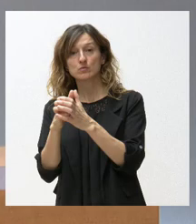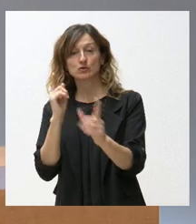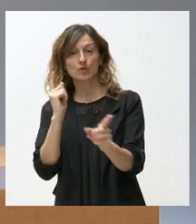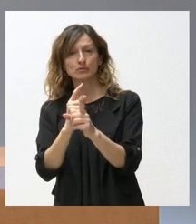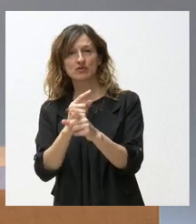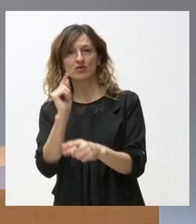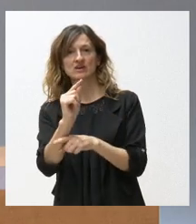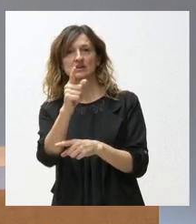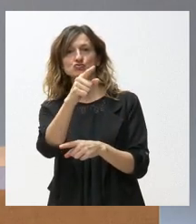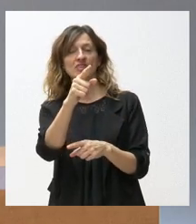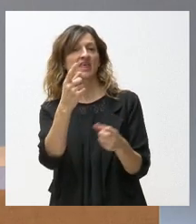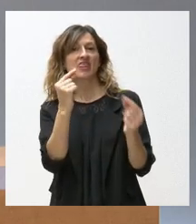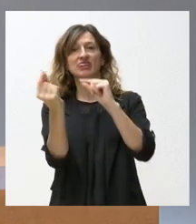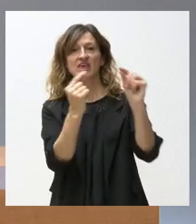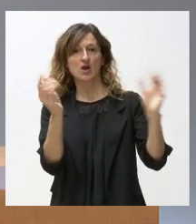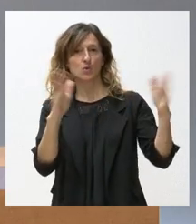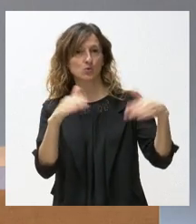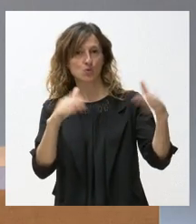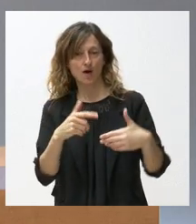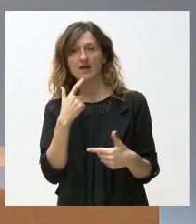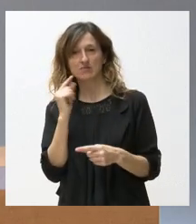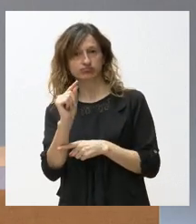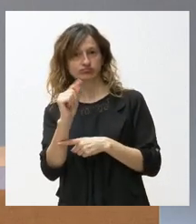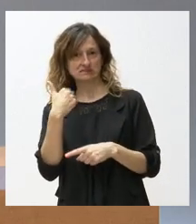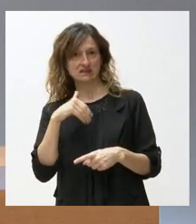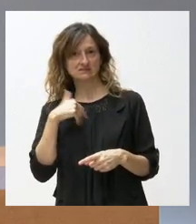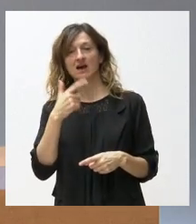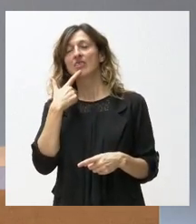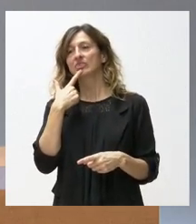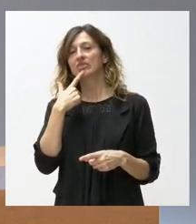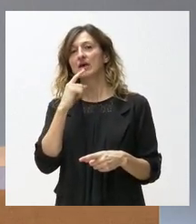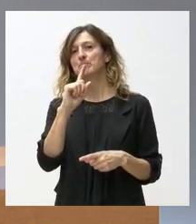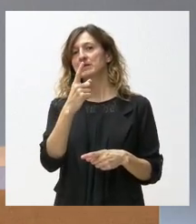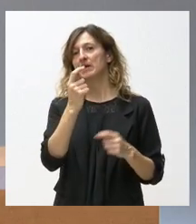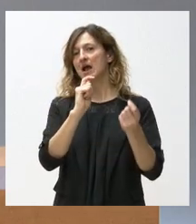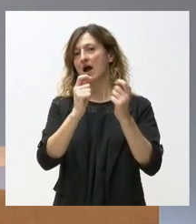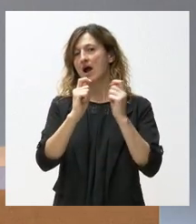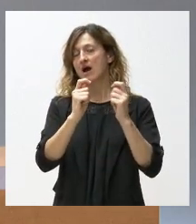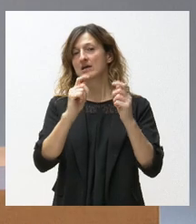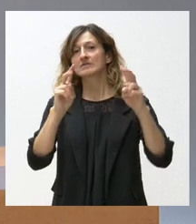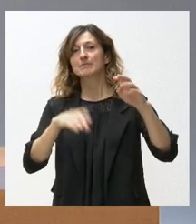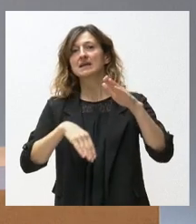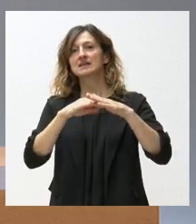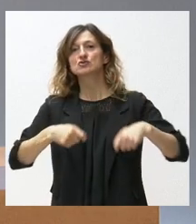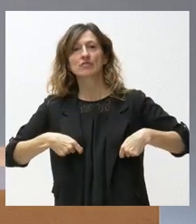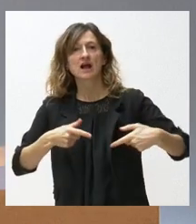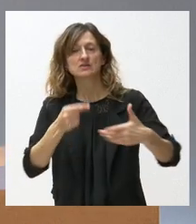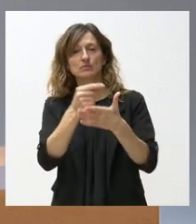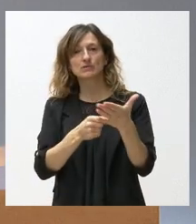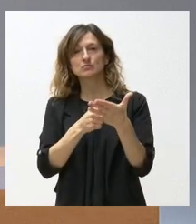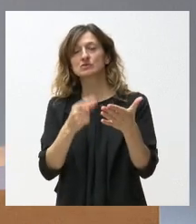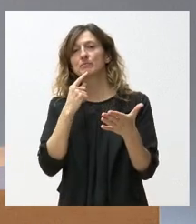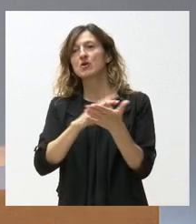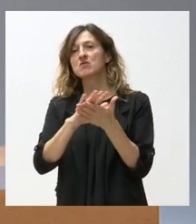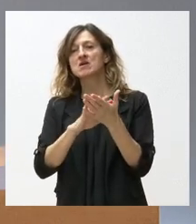criticaron la falta de diálogo, dijeron precisamente que había habido una primera conversación en torno al techo de gasto del presupuesto, pero que no había habido